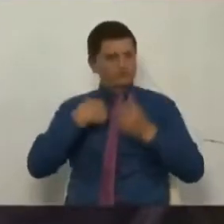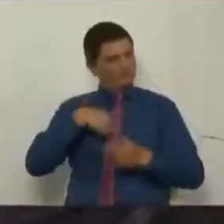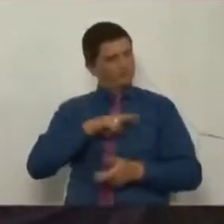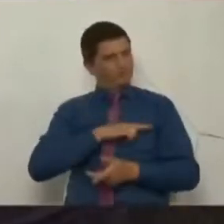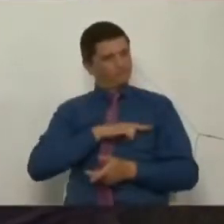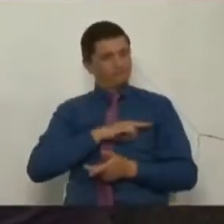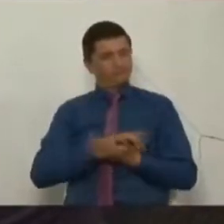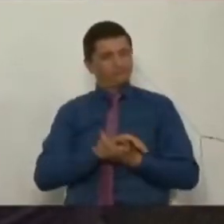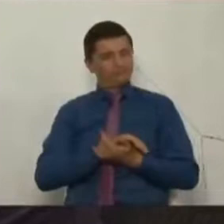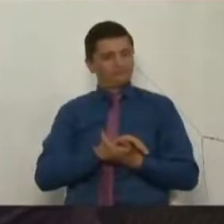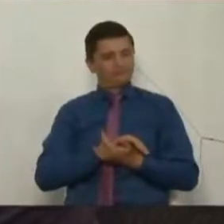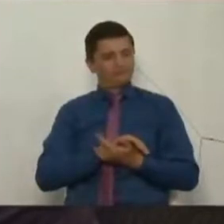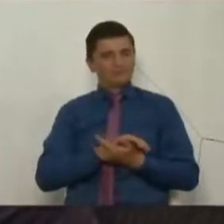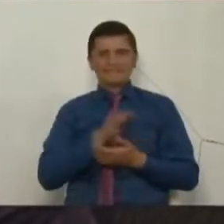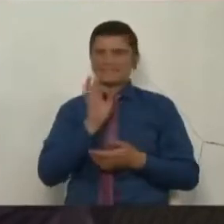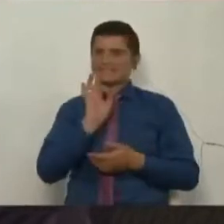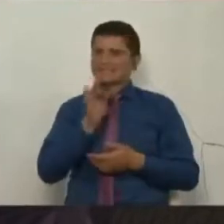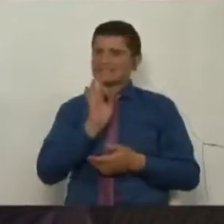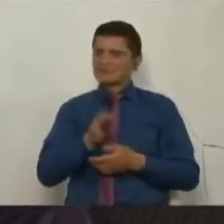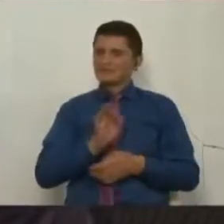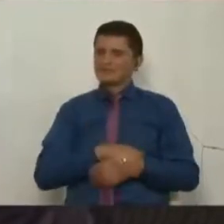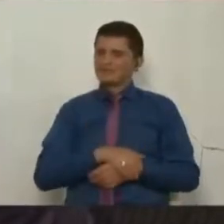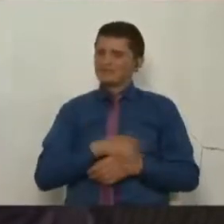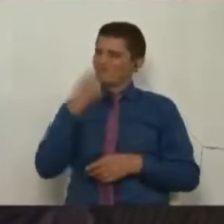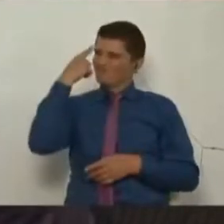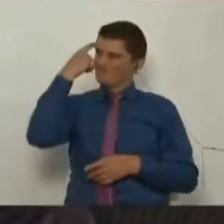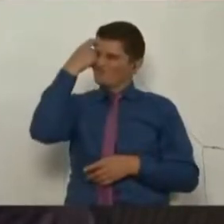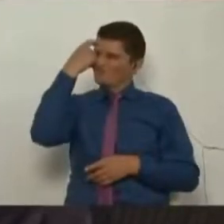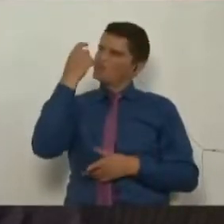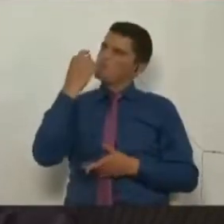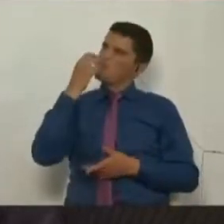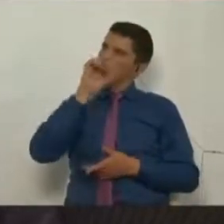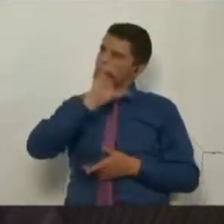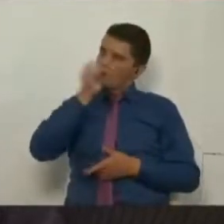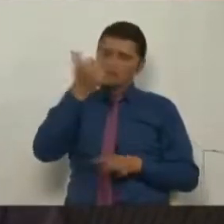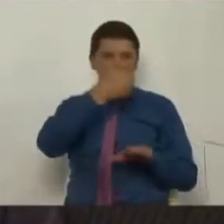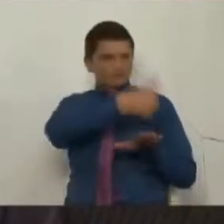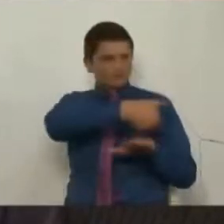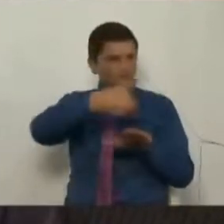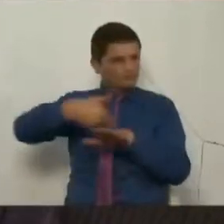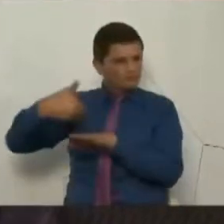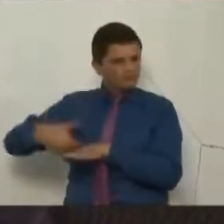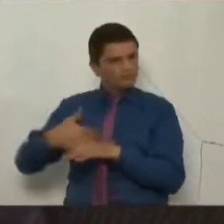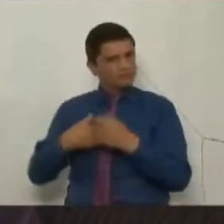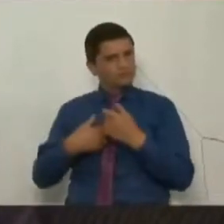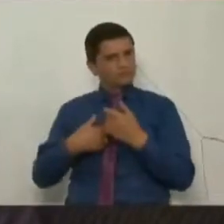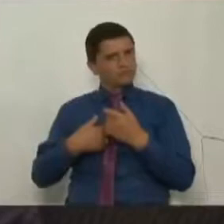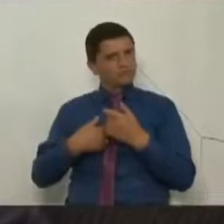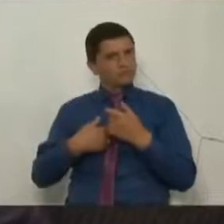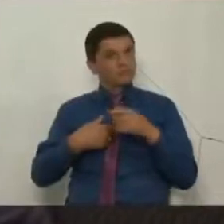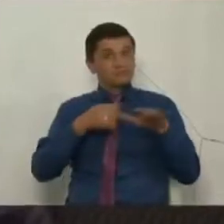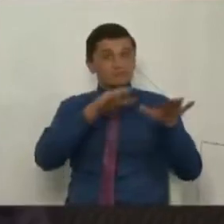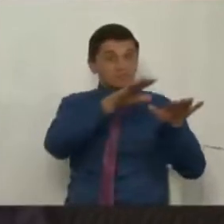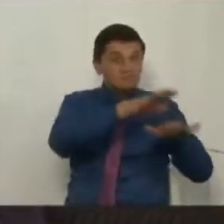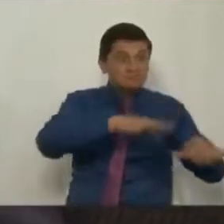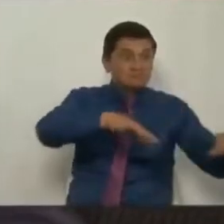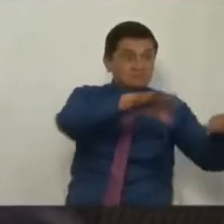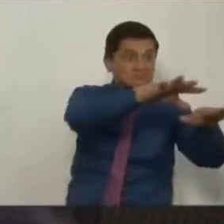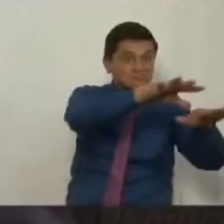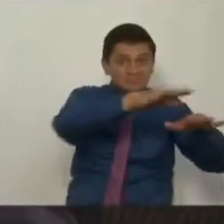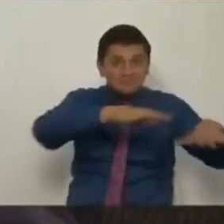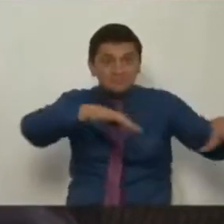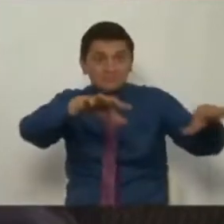económico, nos la jugamos por otro tipo de propuestas y fuimos abandonando unas zonas y alguien las